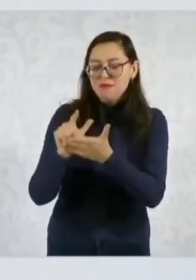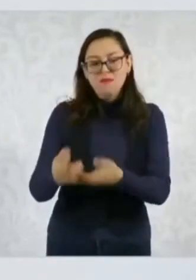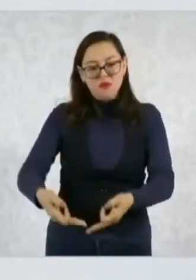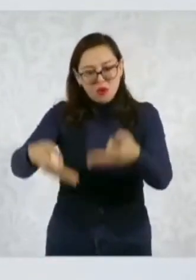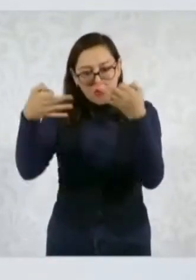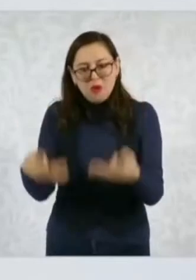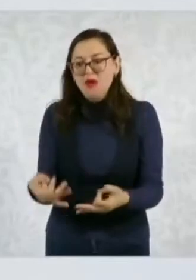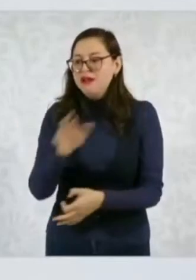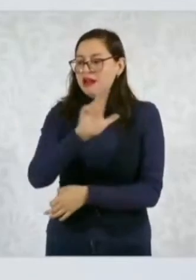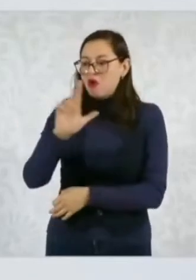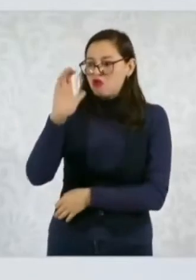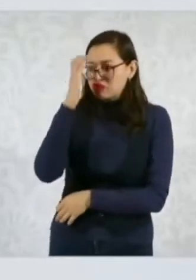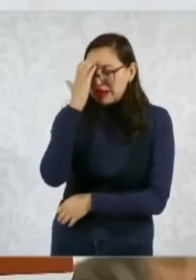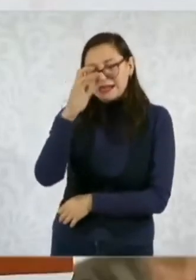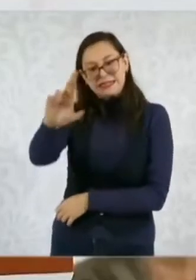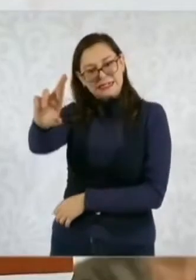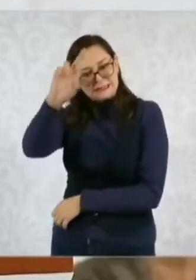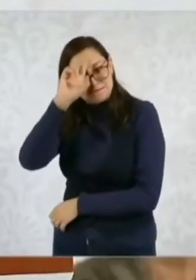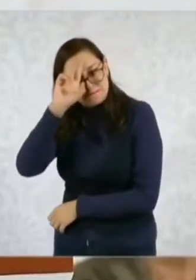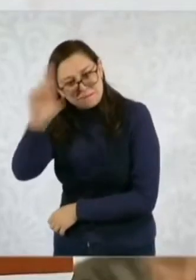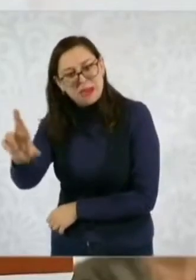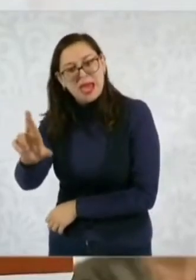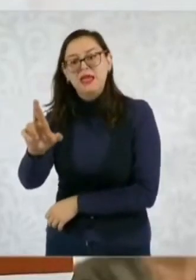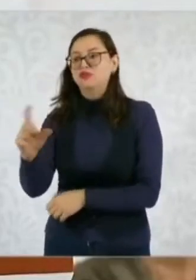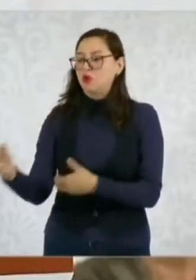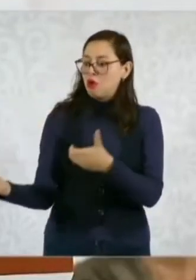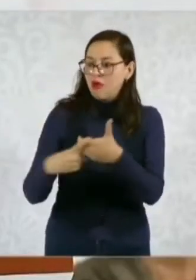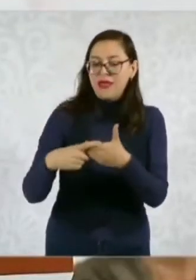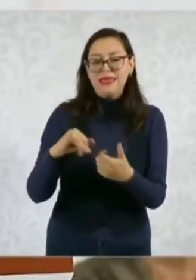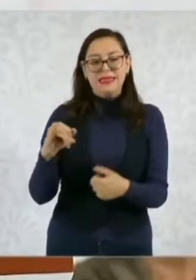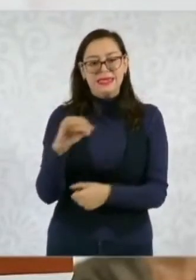y darle su seguridad social.